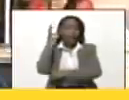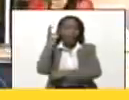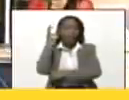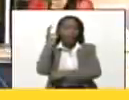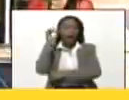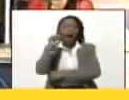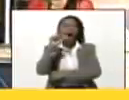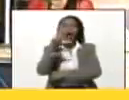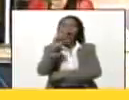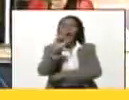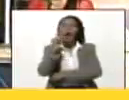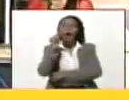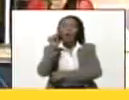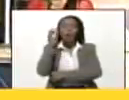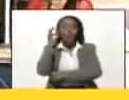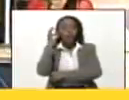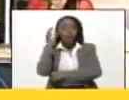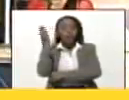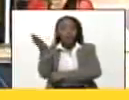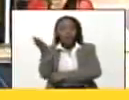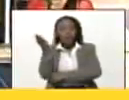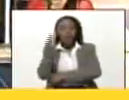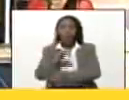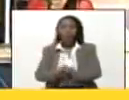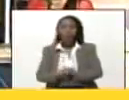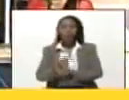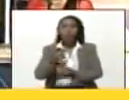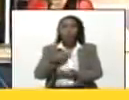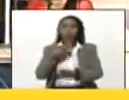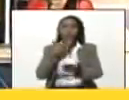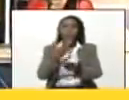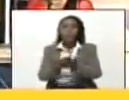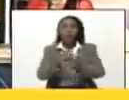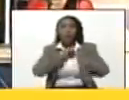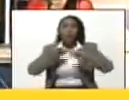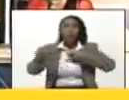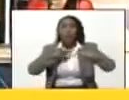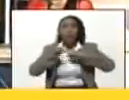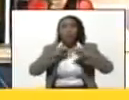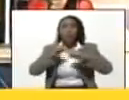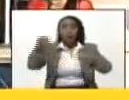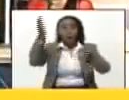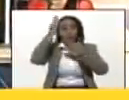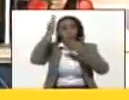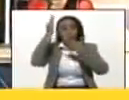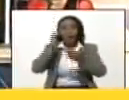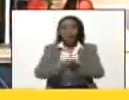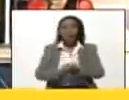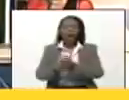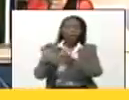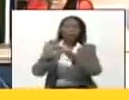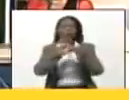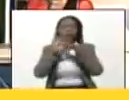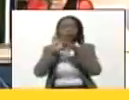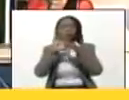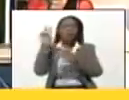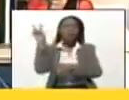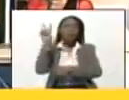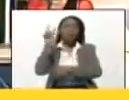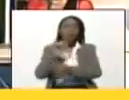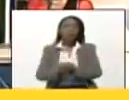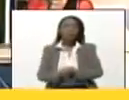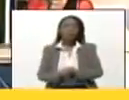Núñez compañera le pido al movimiento indígena unido de Venezuela